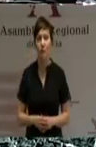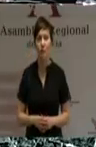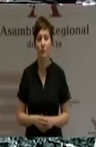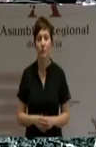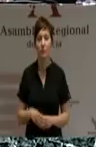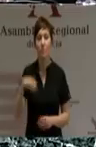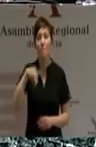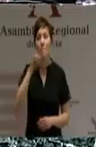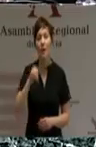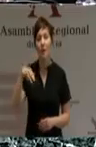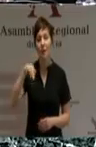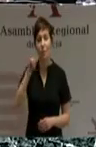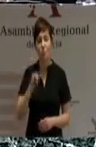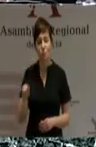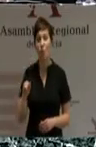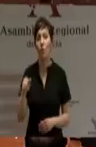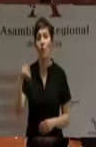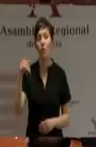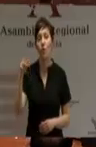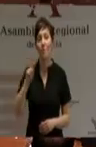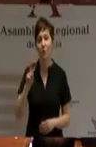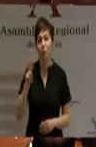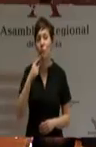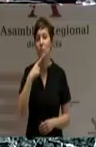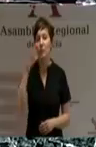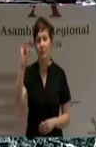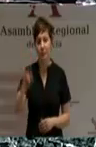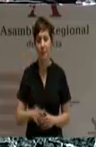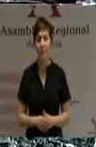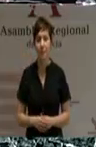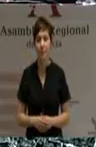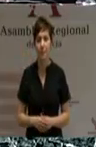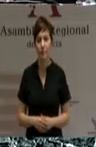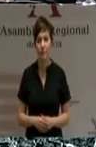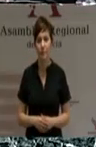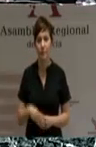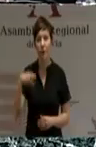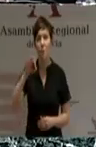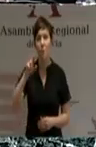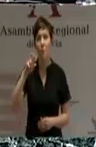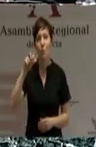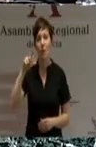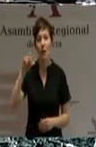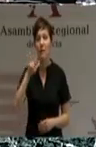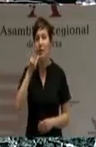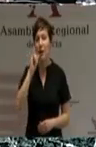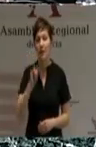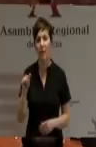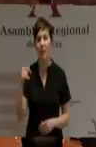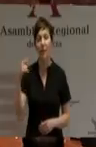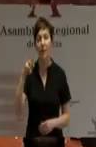Martínez Muñoz Víctor Manuel. Sí. Morales Hernández Gregorio.